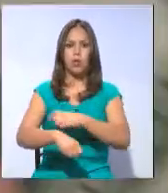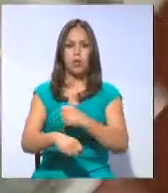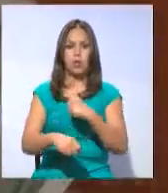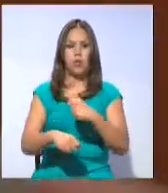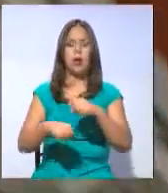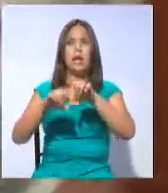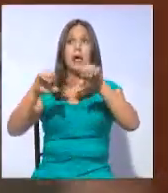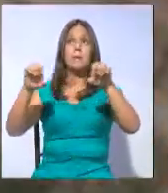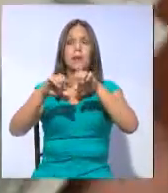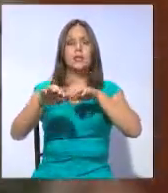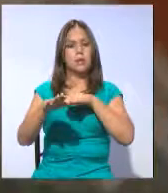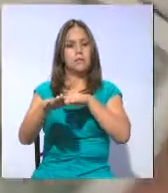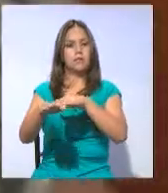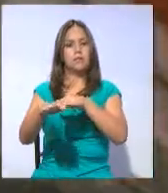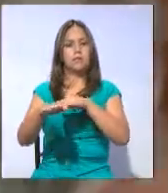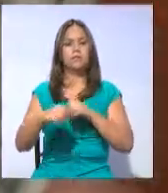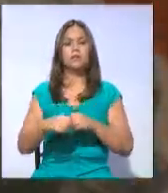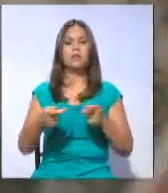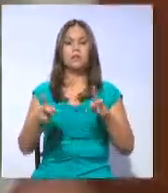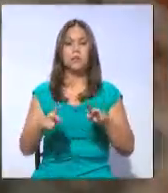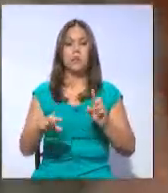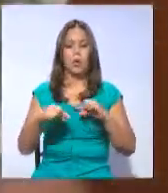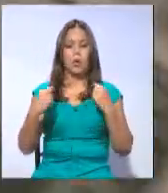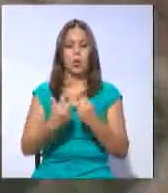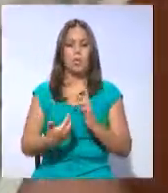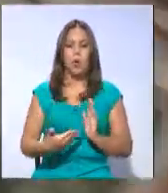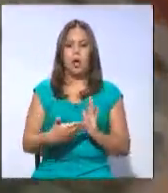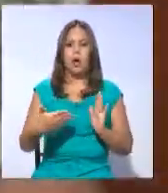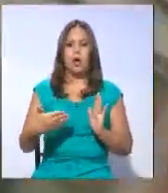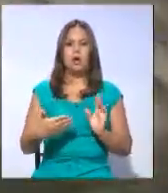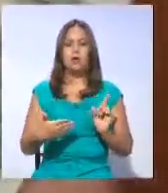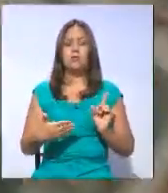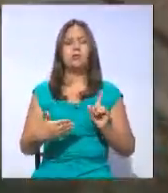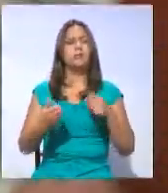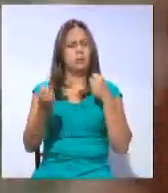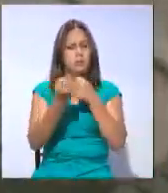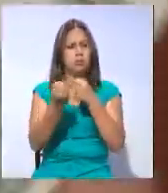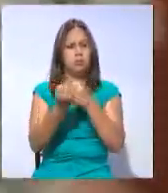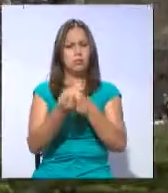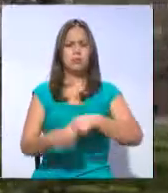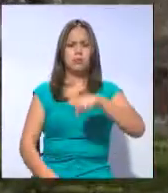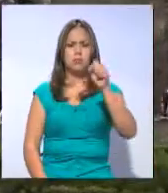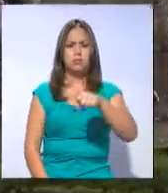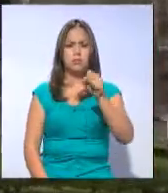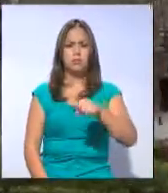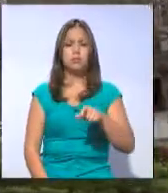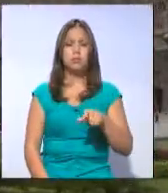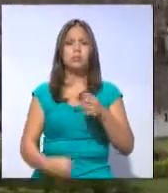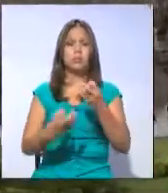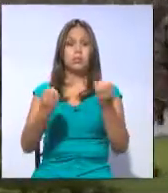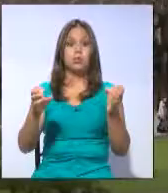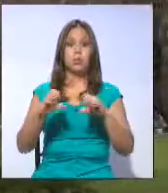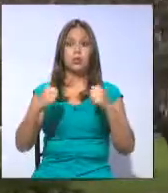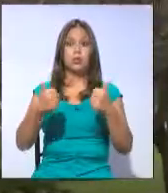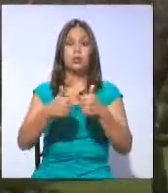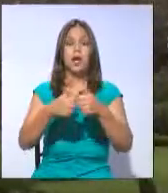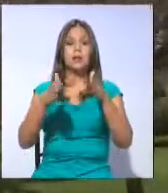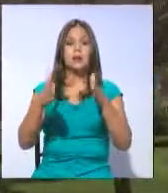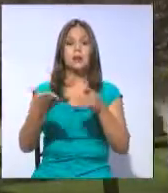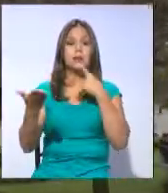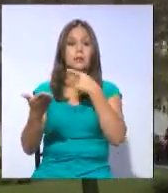microempresa. Desde la oposición apoyan las medidas económicas, aunque varios asambleístas señalan que se debería